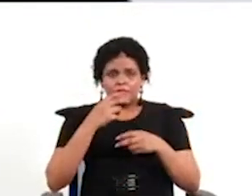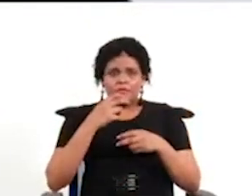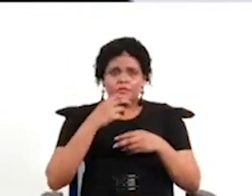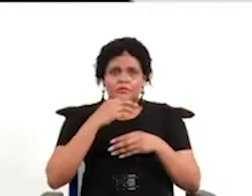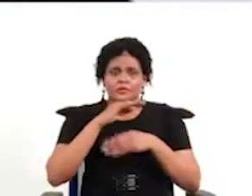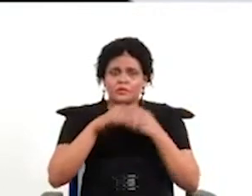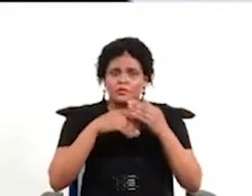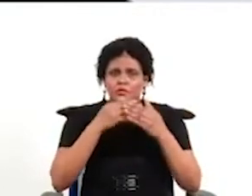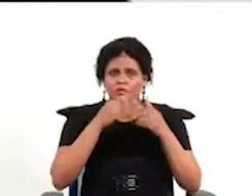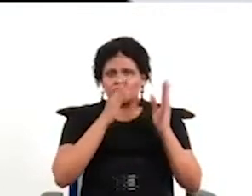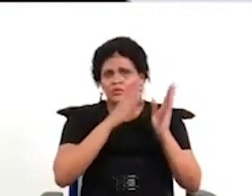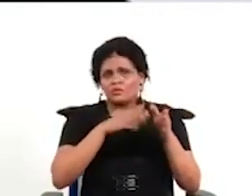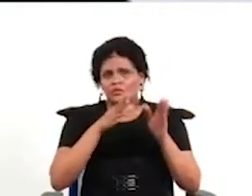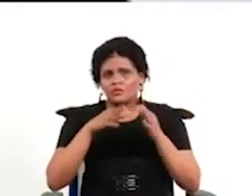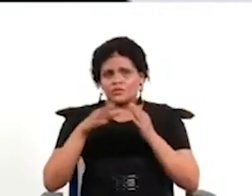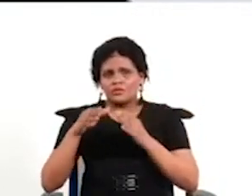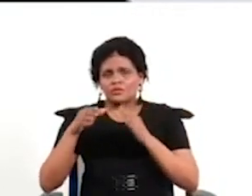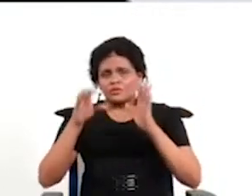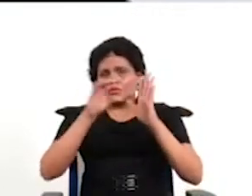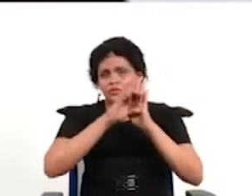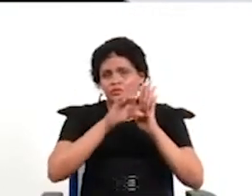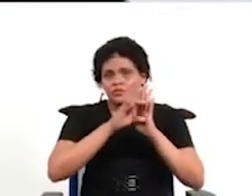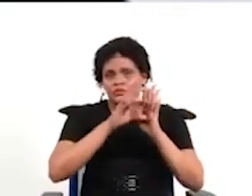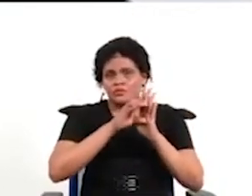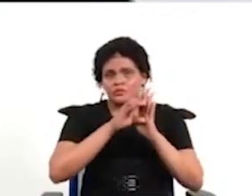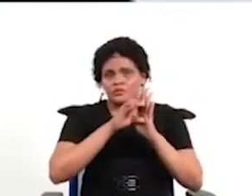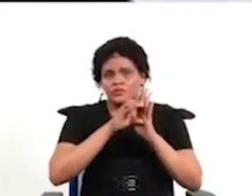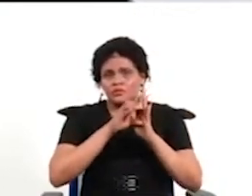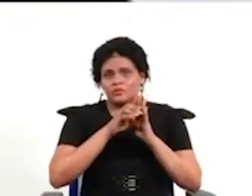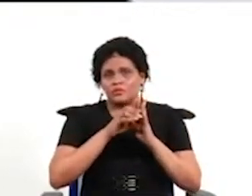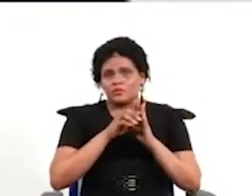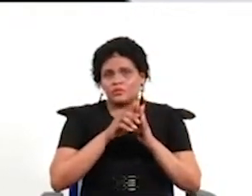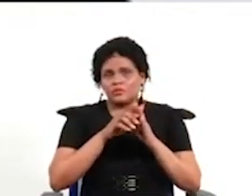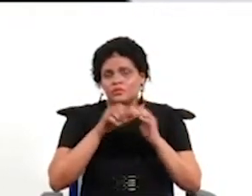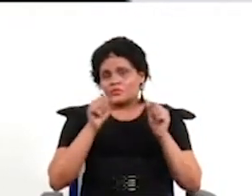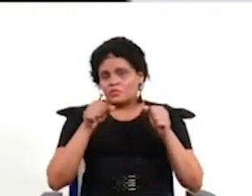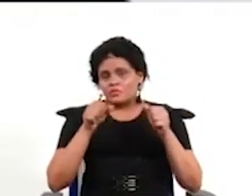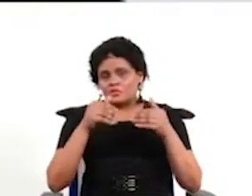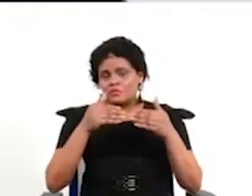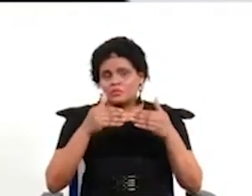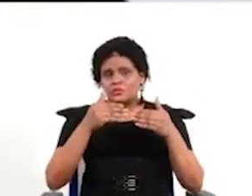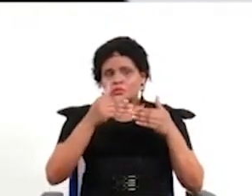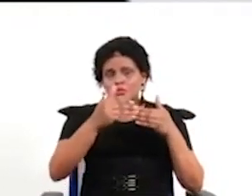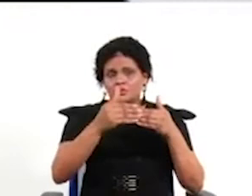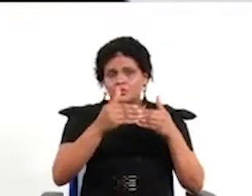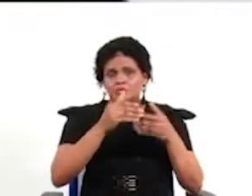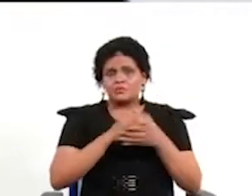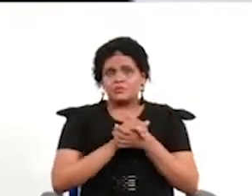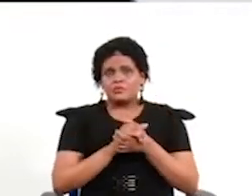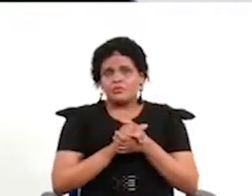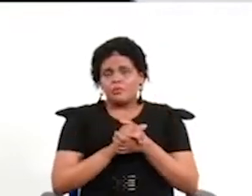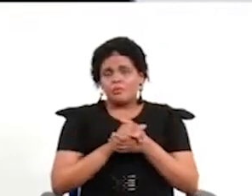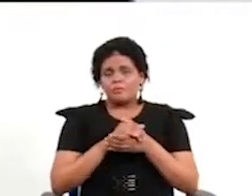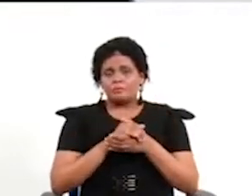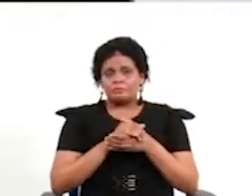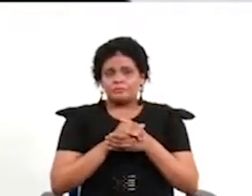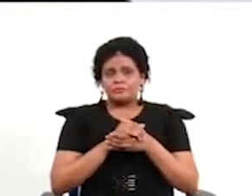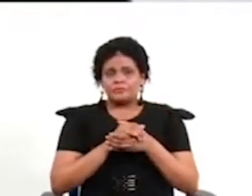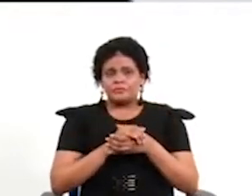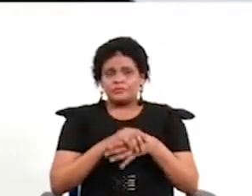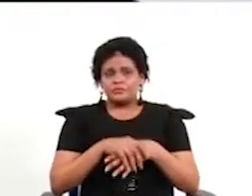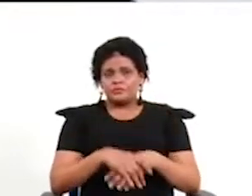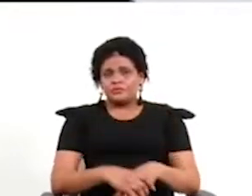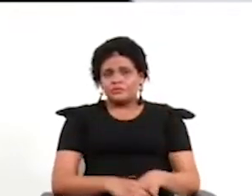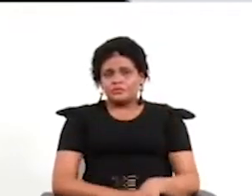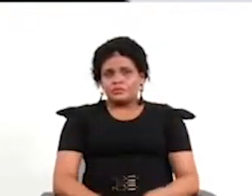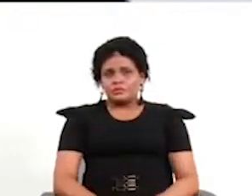de cambio constitucional que ha sido muy desde la base en la última etapa se